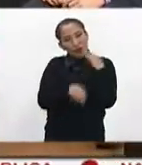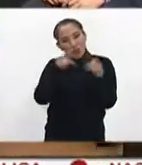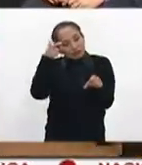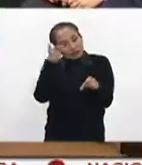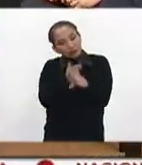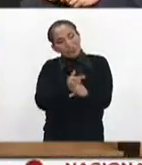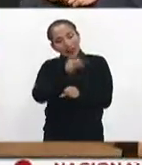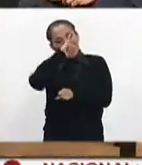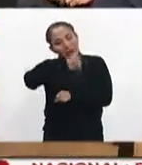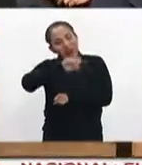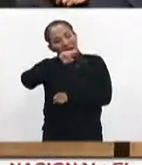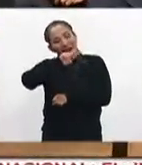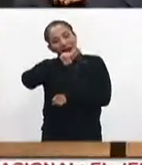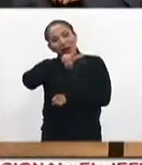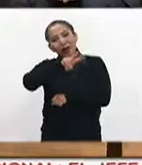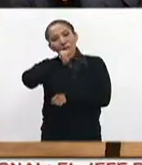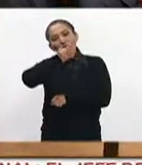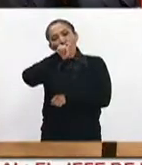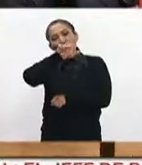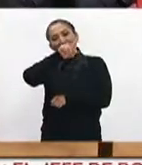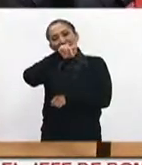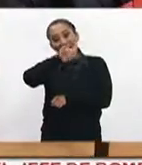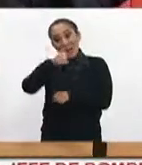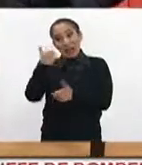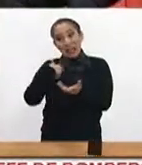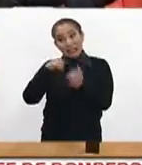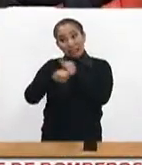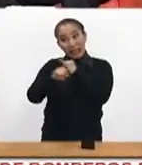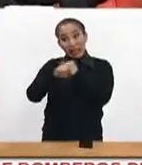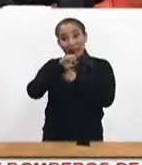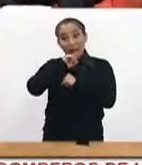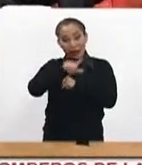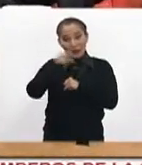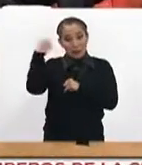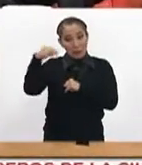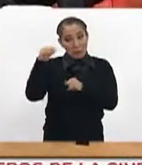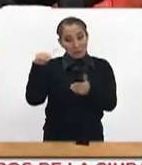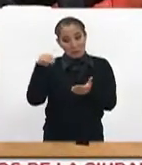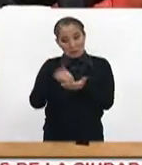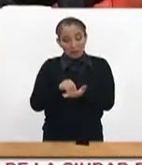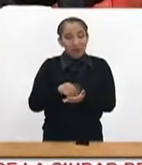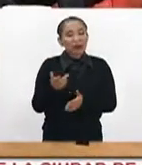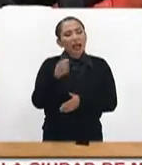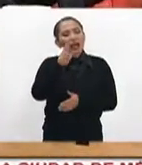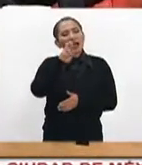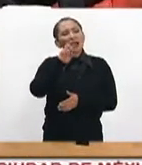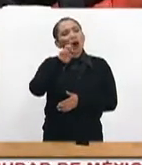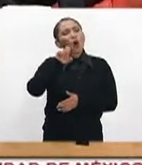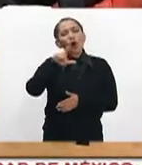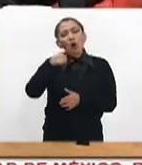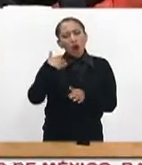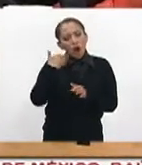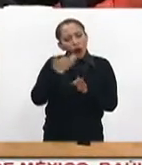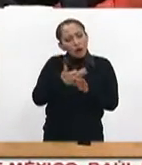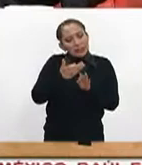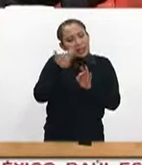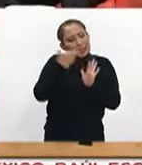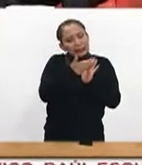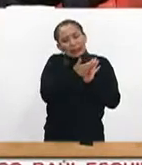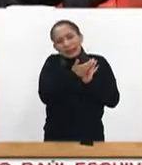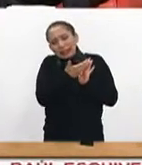mundo lo identifica perfectamente, sobre todo en las redes sociales. Bienvenido, jefe. Gracias. Don Raúl, en esta época